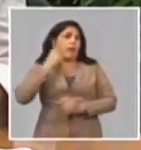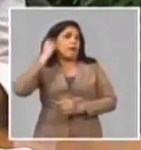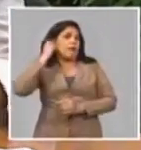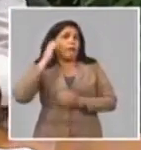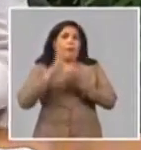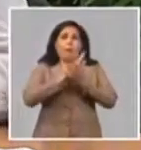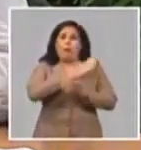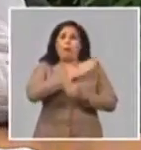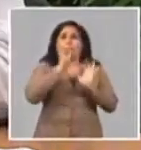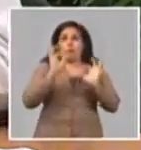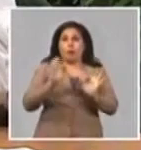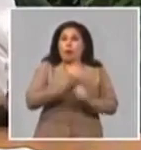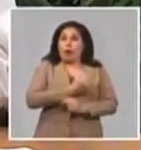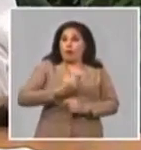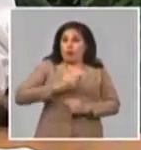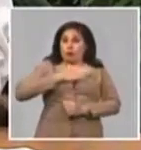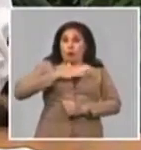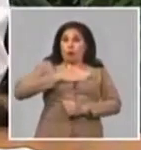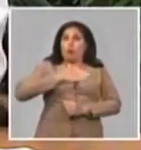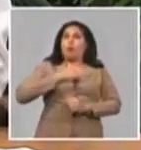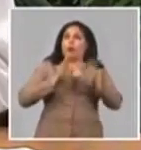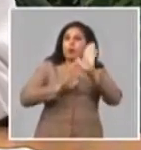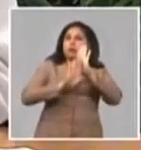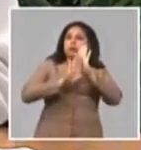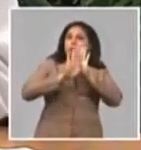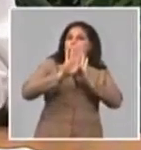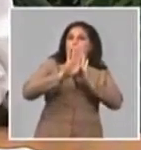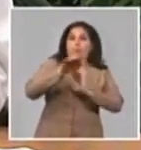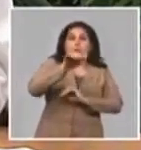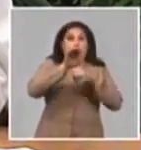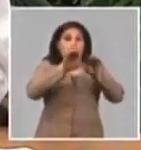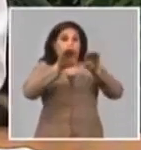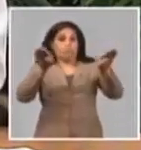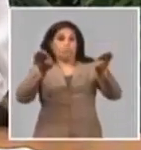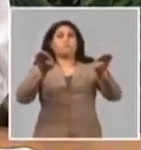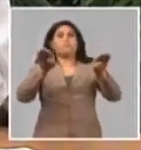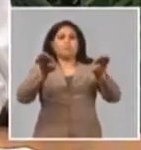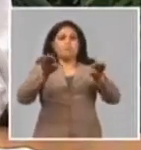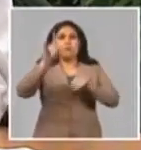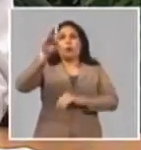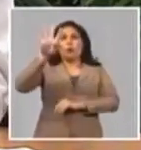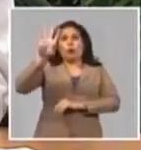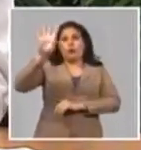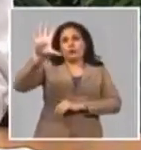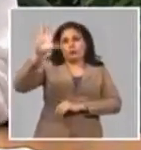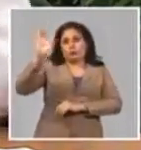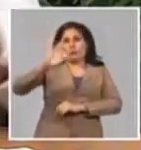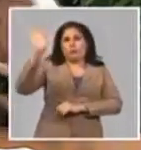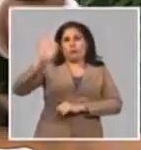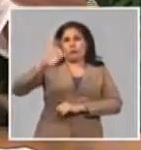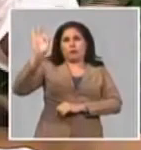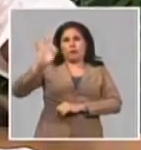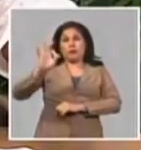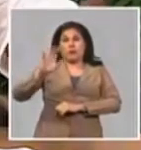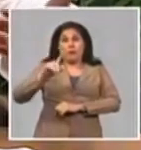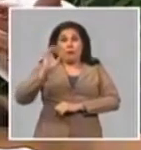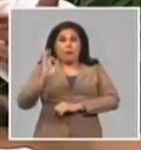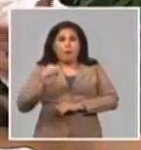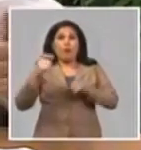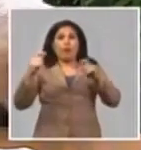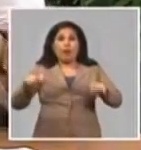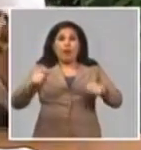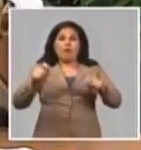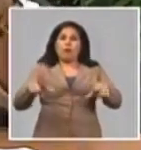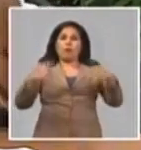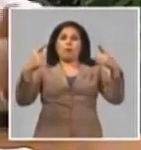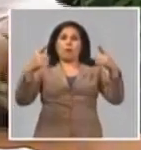entonces que ya el esfuerzo propio vaya avanzando y este caso casi no está a un 45% de lo que debemos hacer